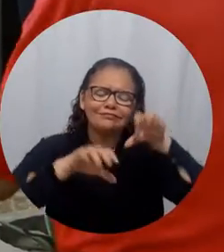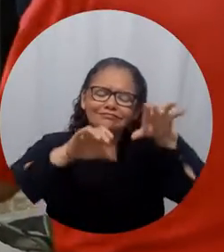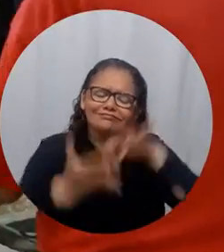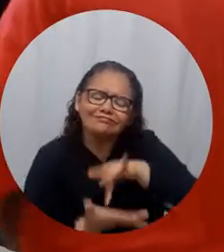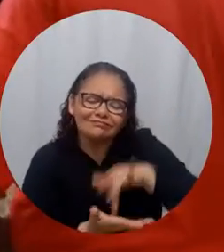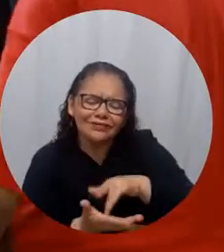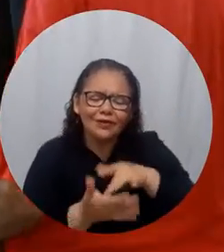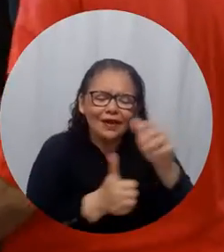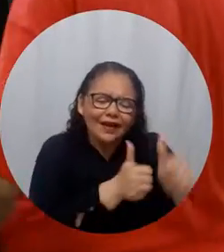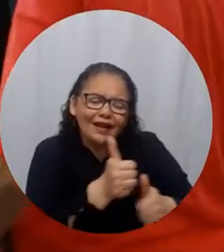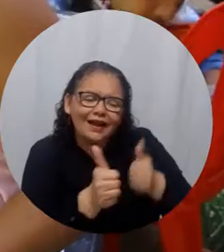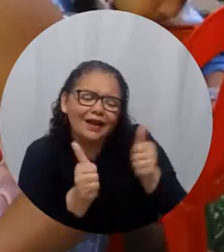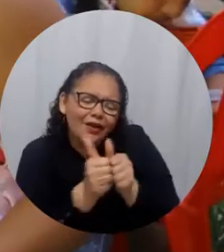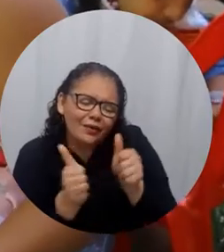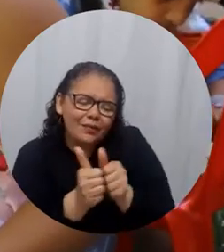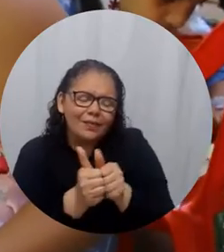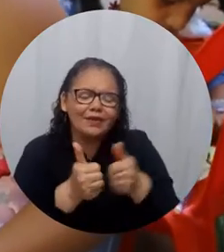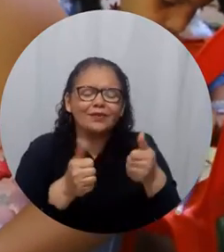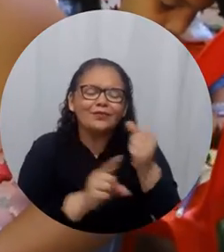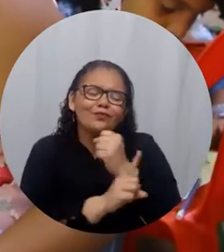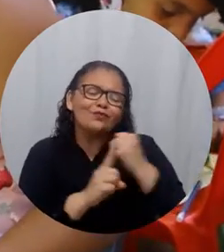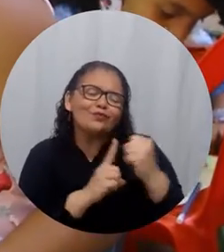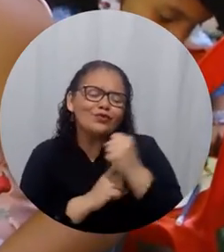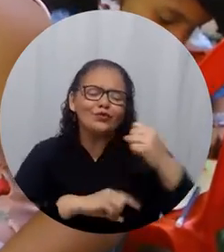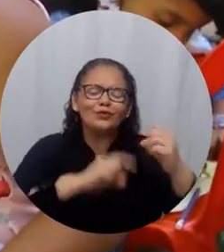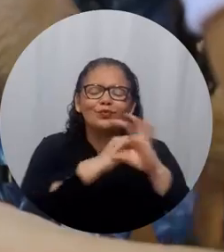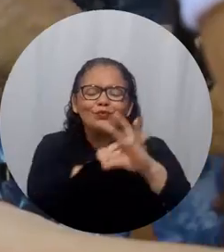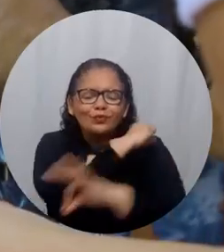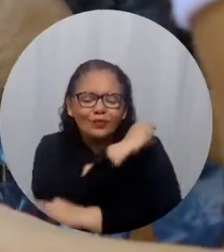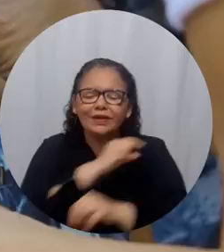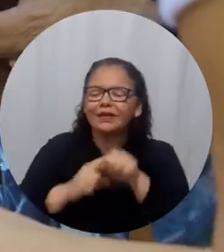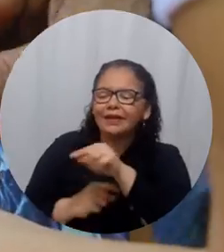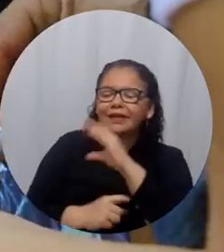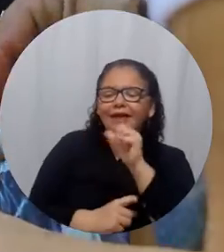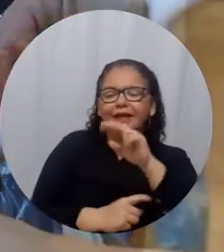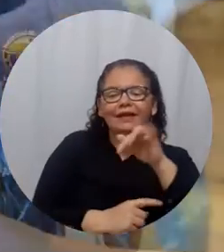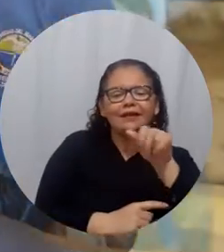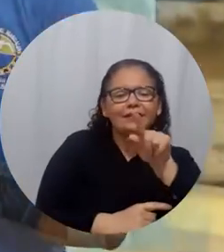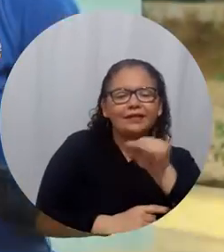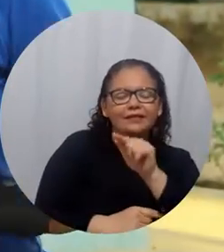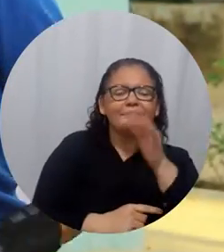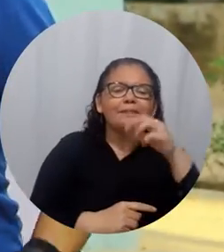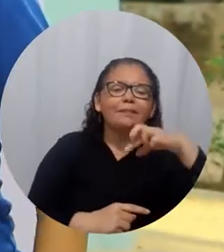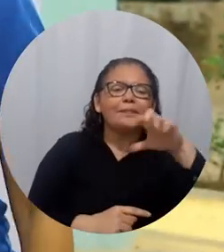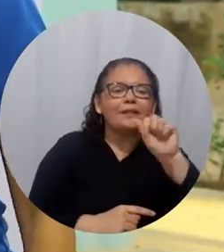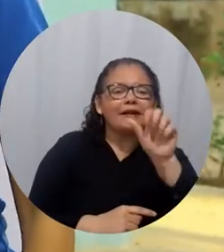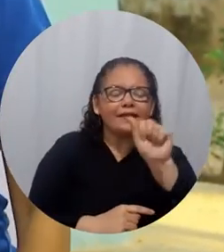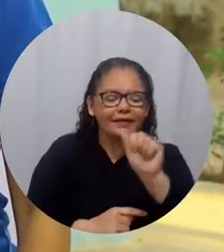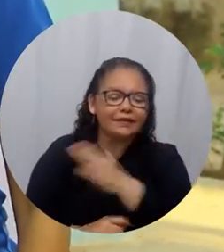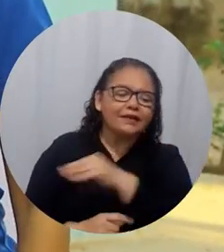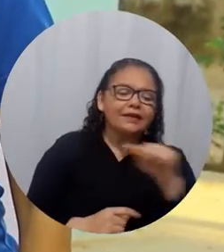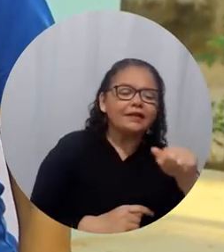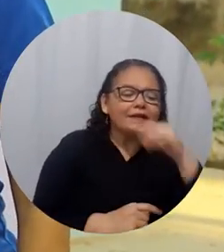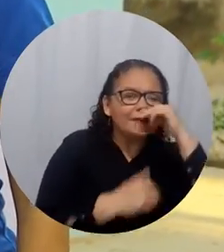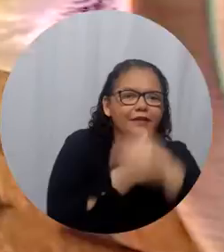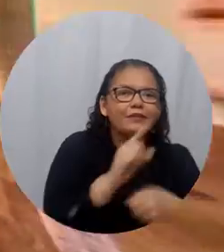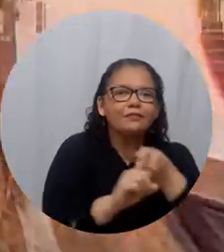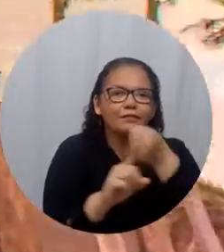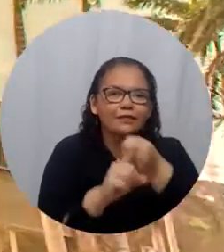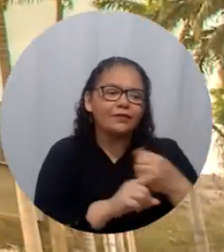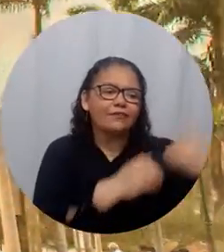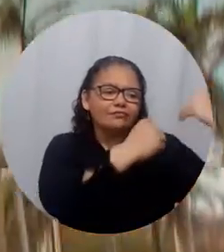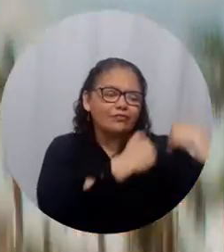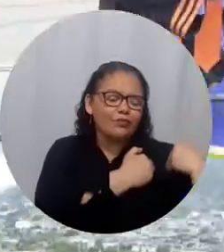programas de acompañamiento psicosocial canitas de plata e infantes gestores liderados por el programa de atención psicológica de la alma mater